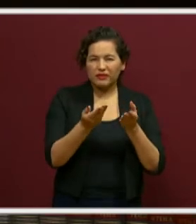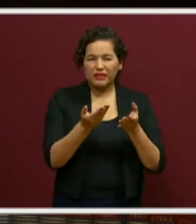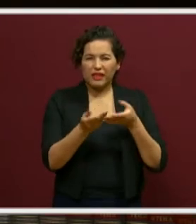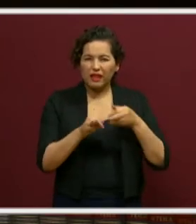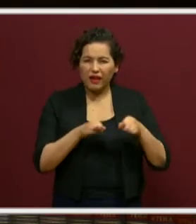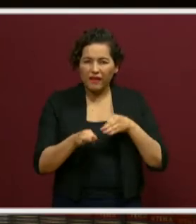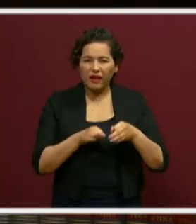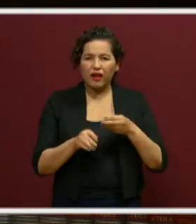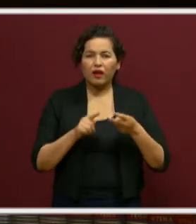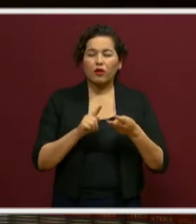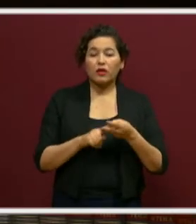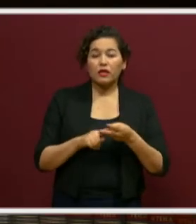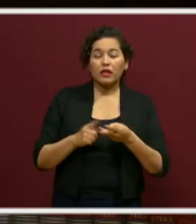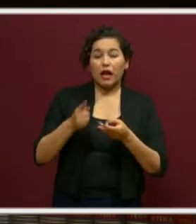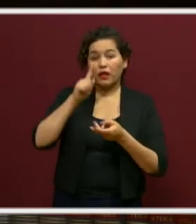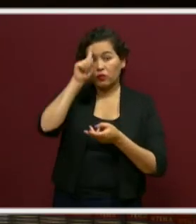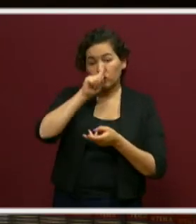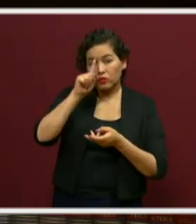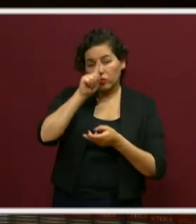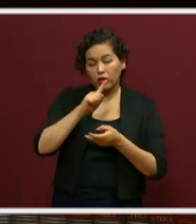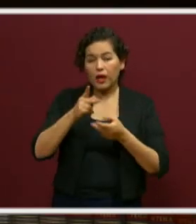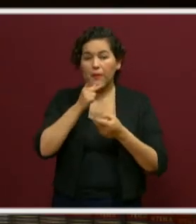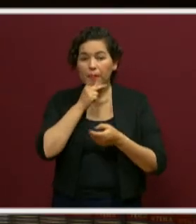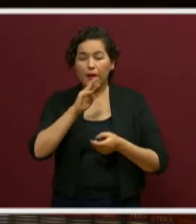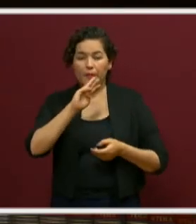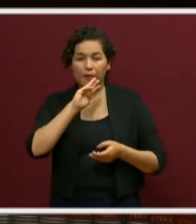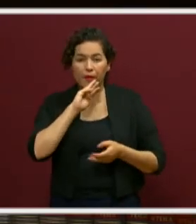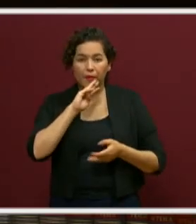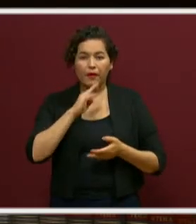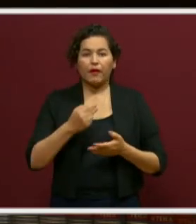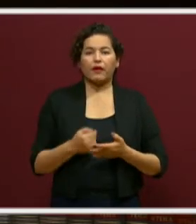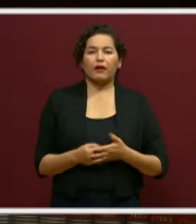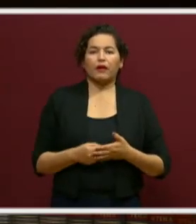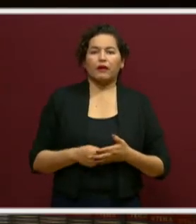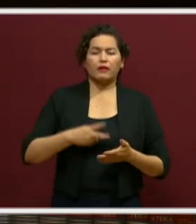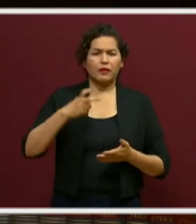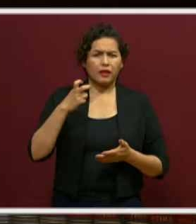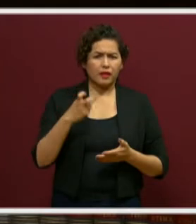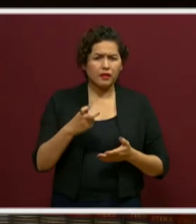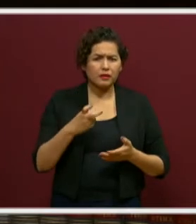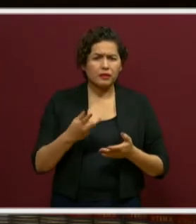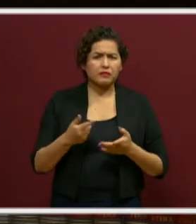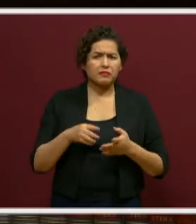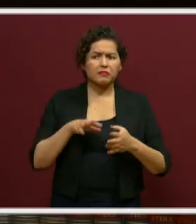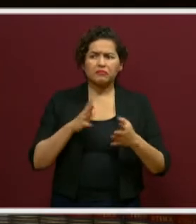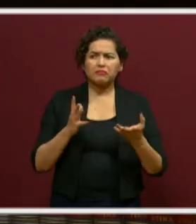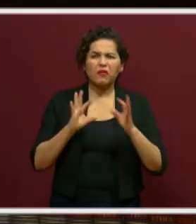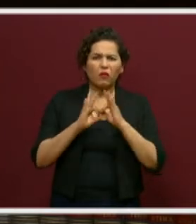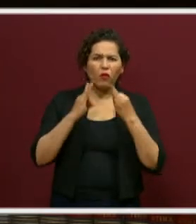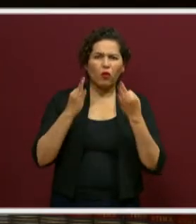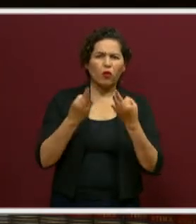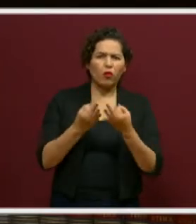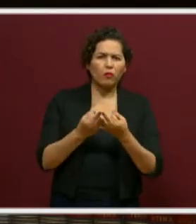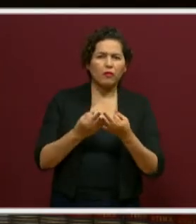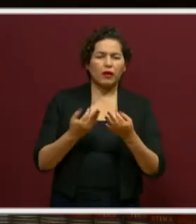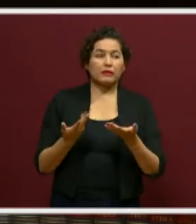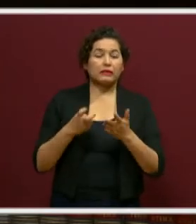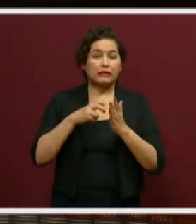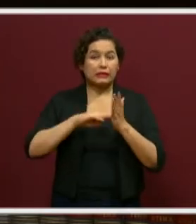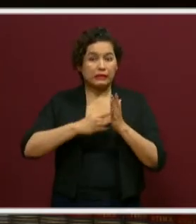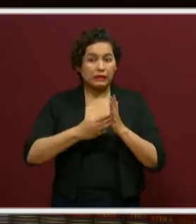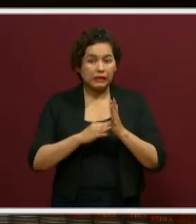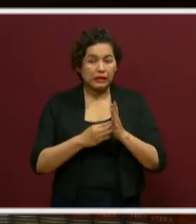distancia. También la tutoría entre pares. Estas formas de trabajo, estos recursos fueron muy